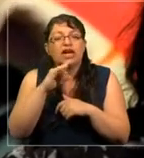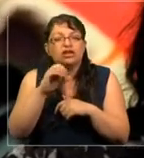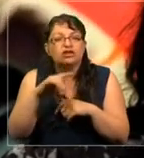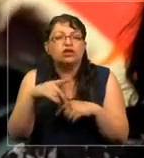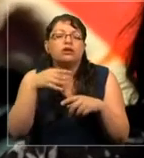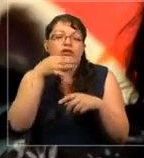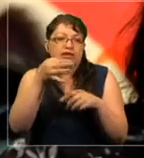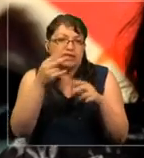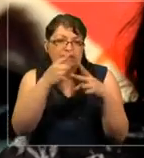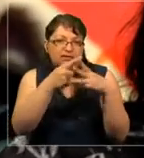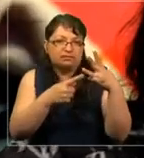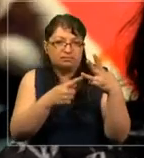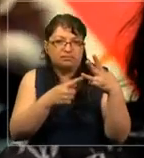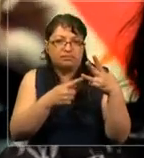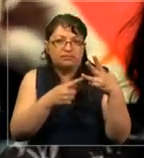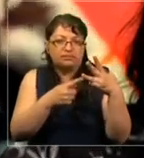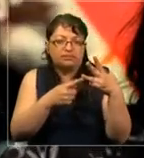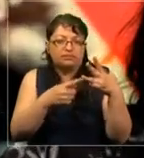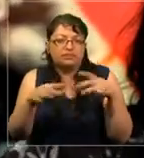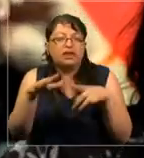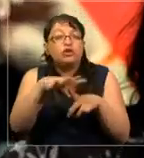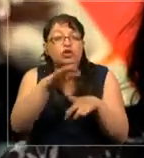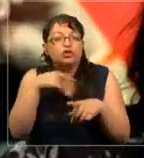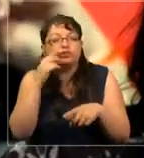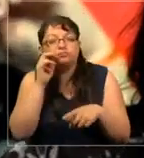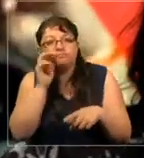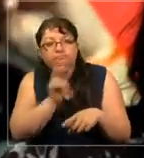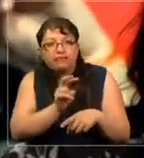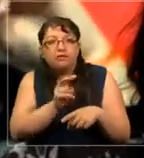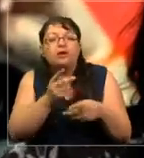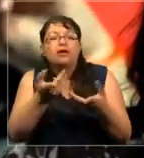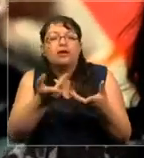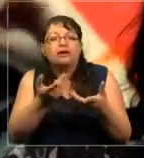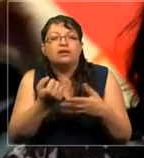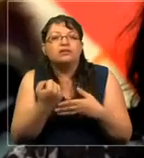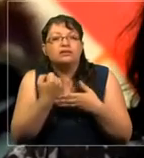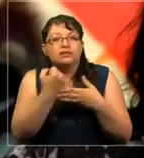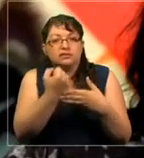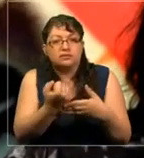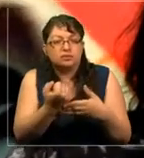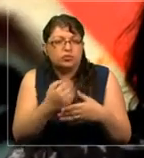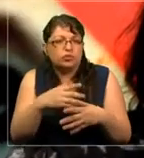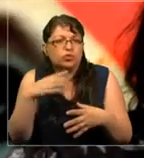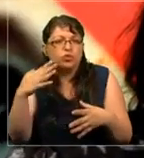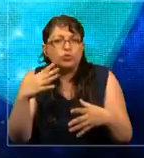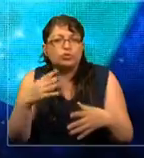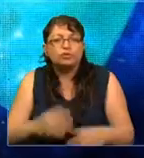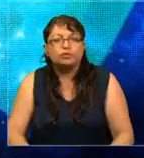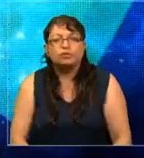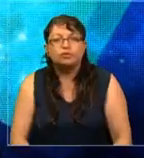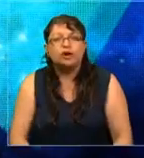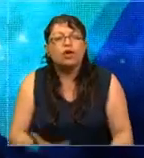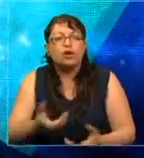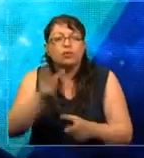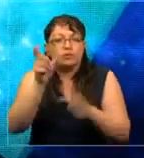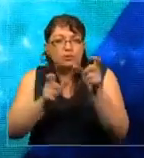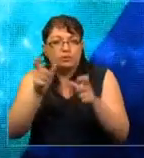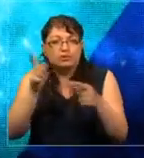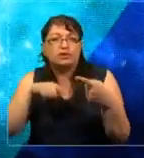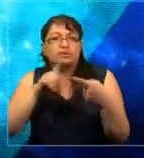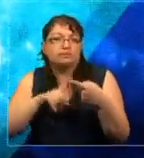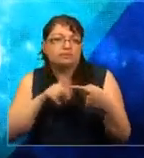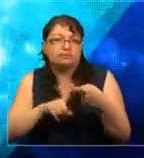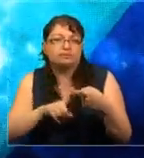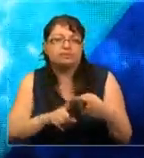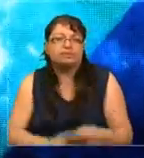hoy en día nosotros vemos que están influyendo dramáticamente en la participación de la